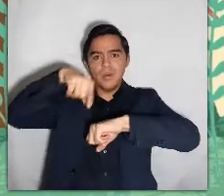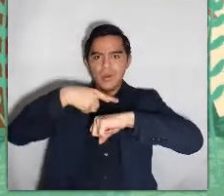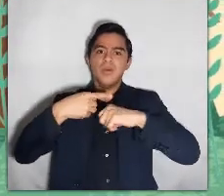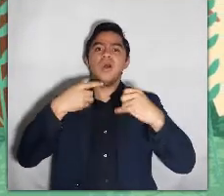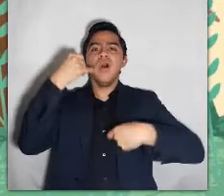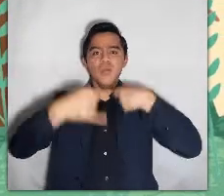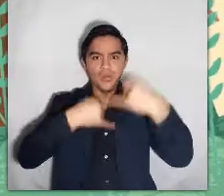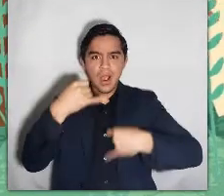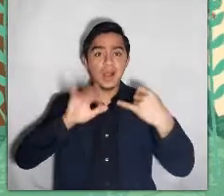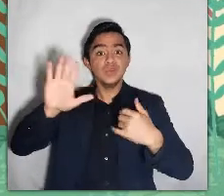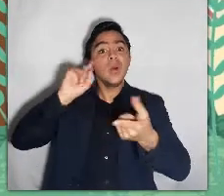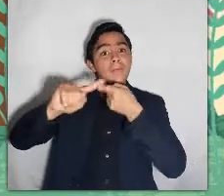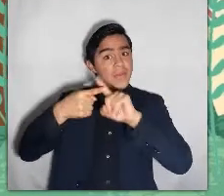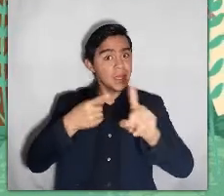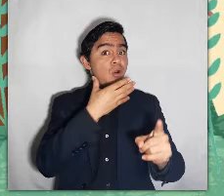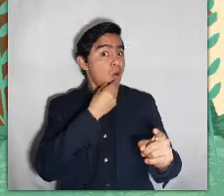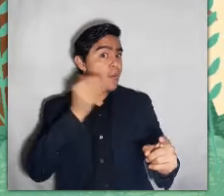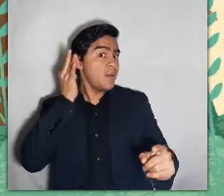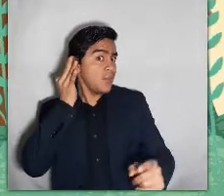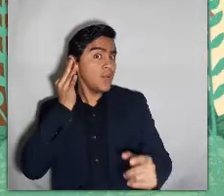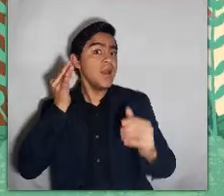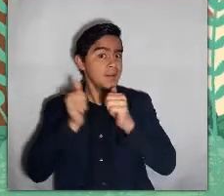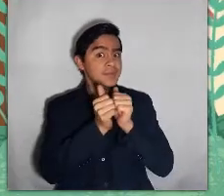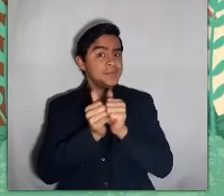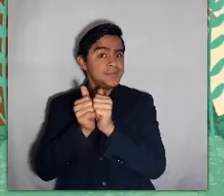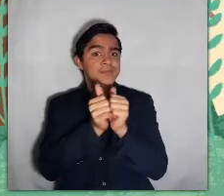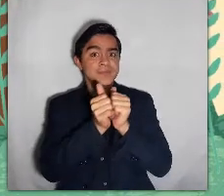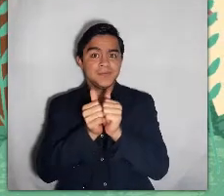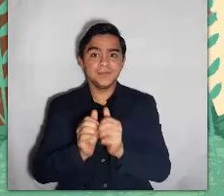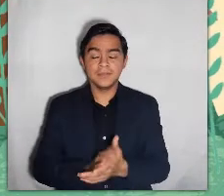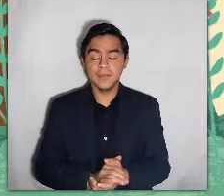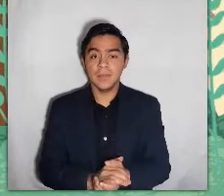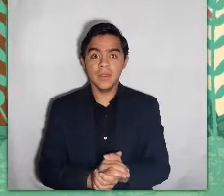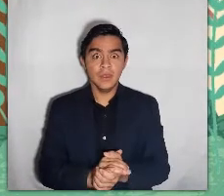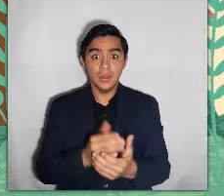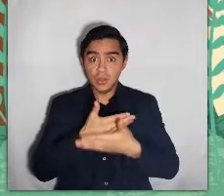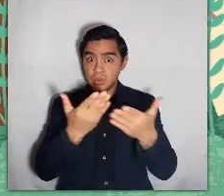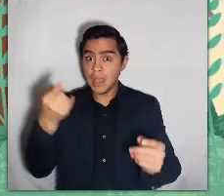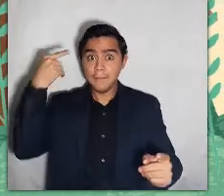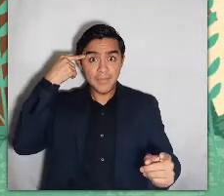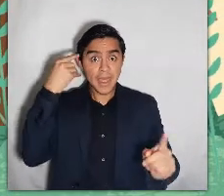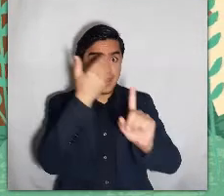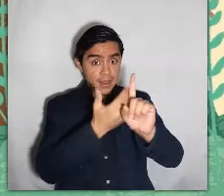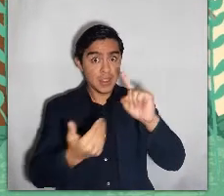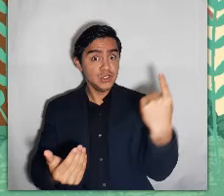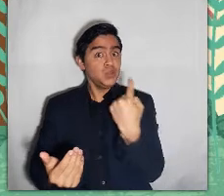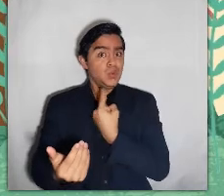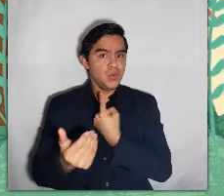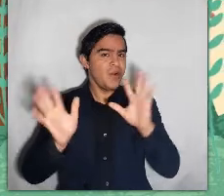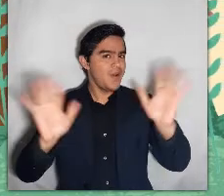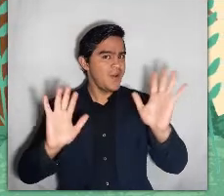pasar horas y horas jugando y divirtiéndose con sus amigas y amigos. Todo esto